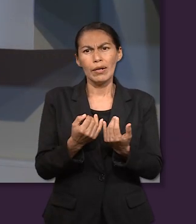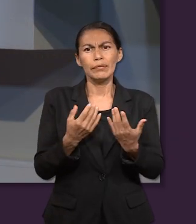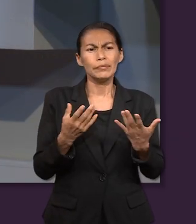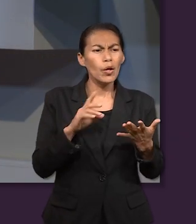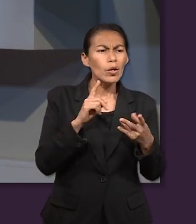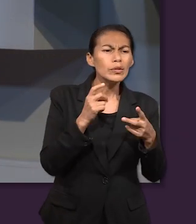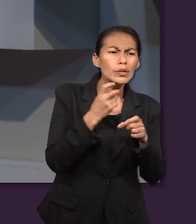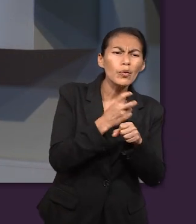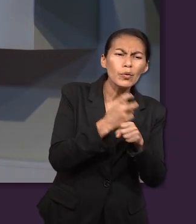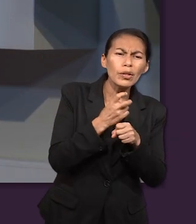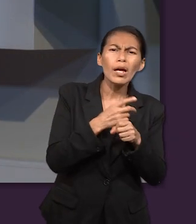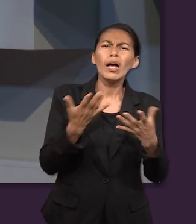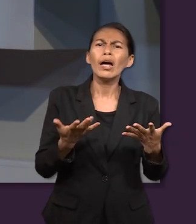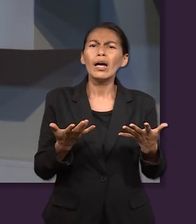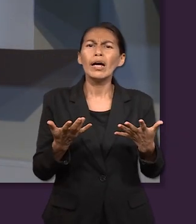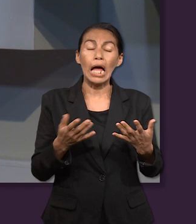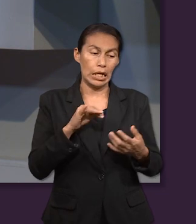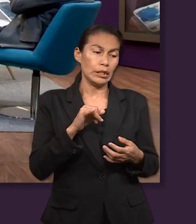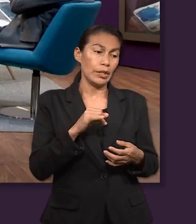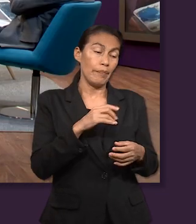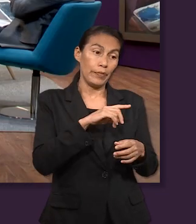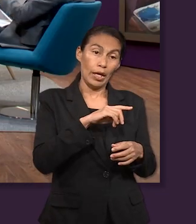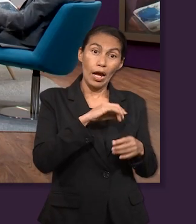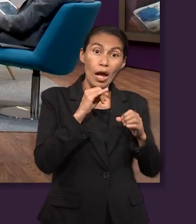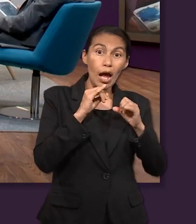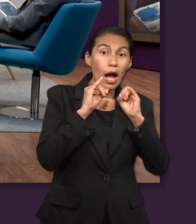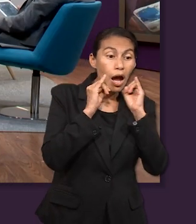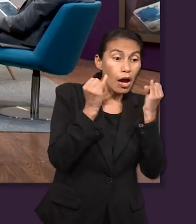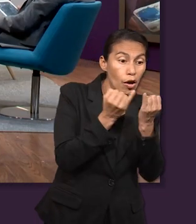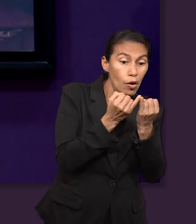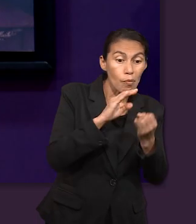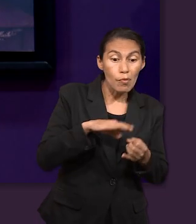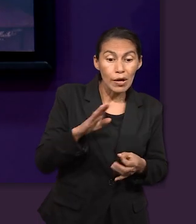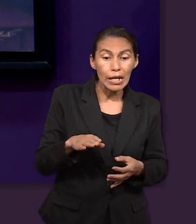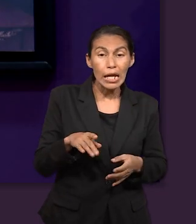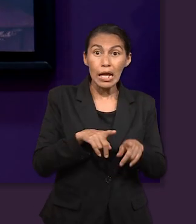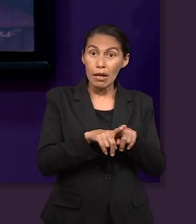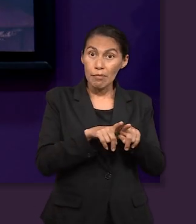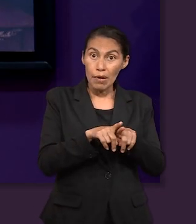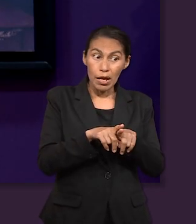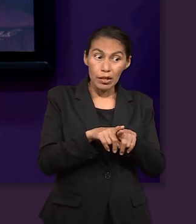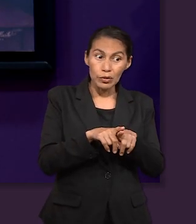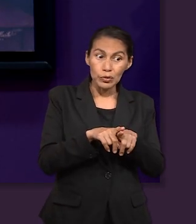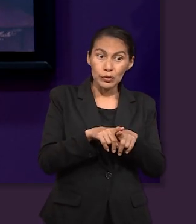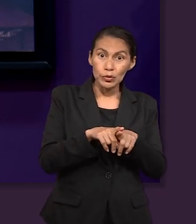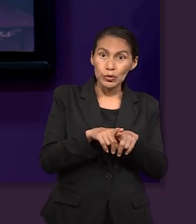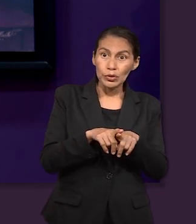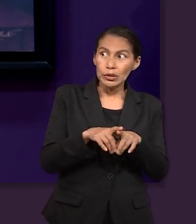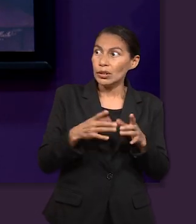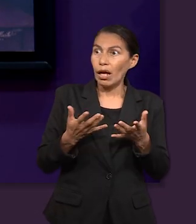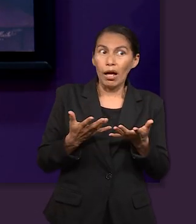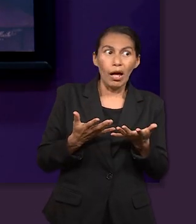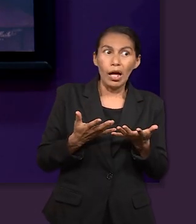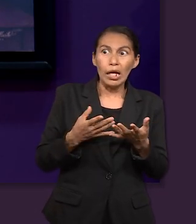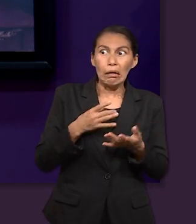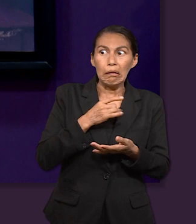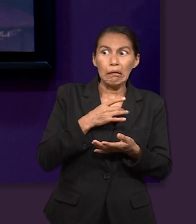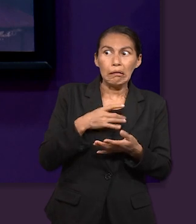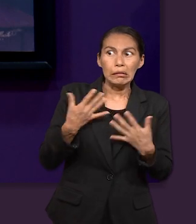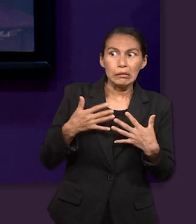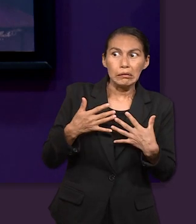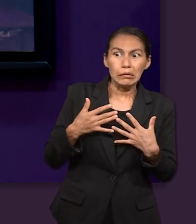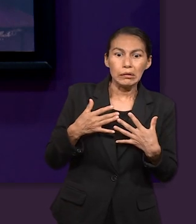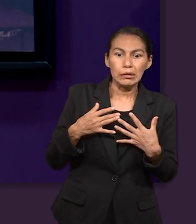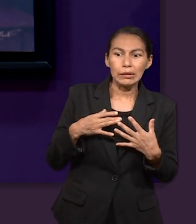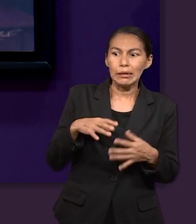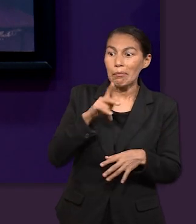enseñanza también. Dana, tú nos comentabas sobre ello. Después de que se muere Jacob, los hermanos de José les entra el miedito de que ya no está el papá, ahora están a